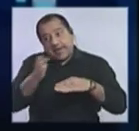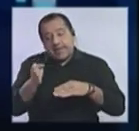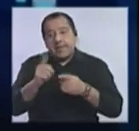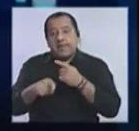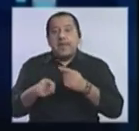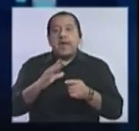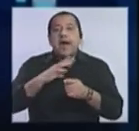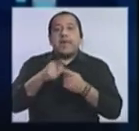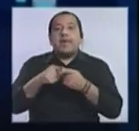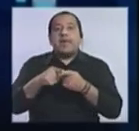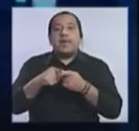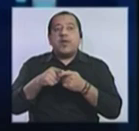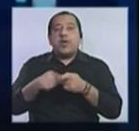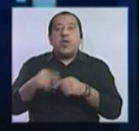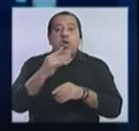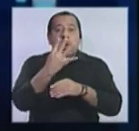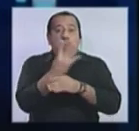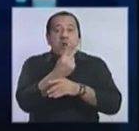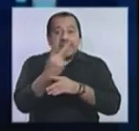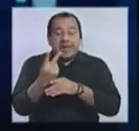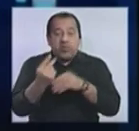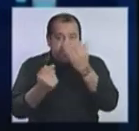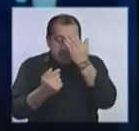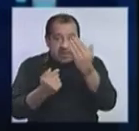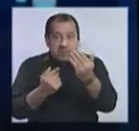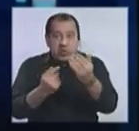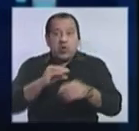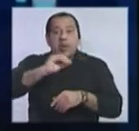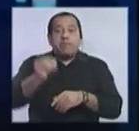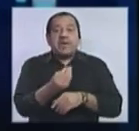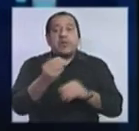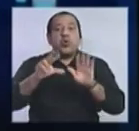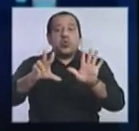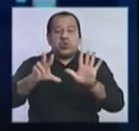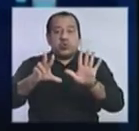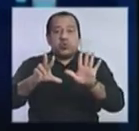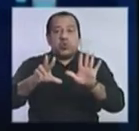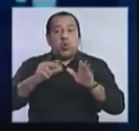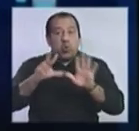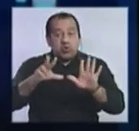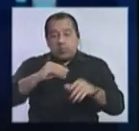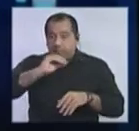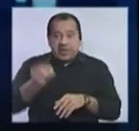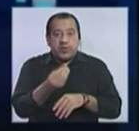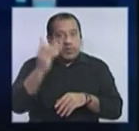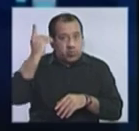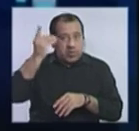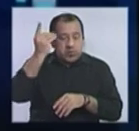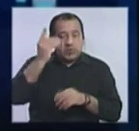Después aparece con 42 el Frente Amplio, tiene una pérdida de 8 bancas. Exacto. Es una pérdida muy importante.